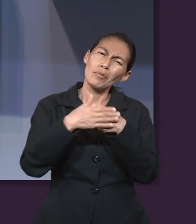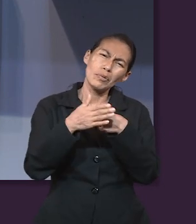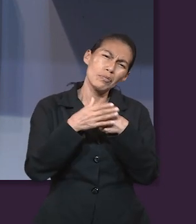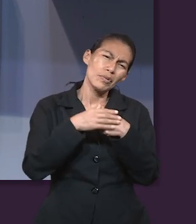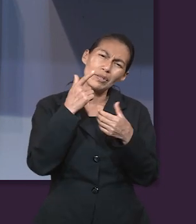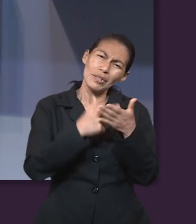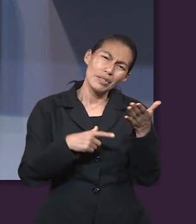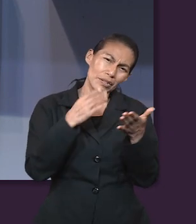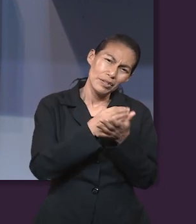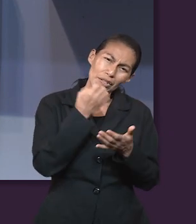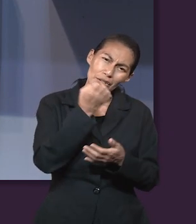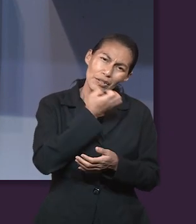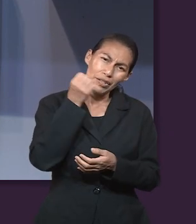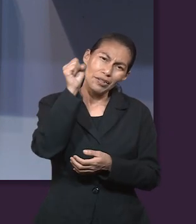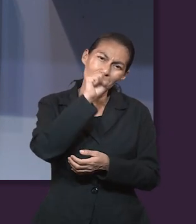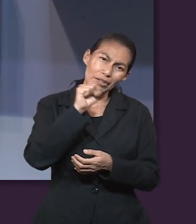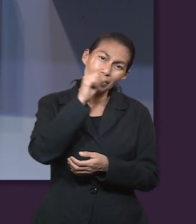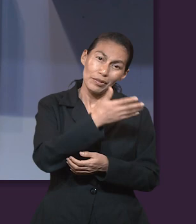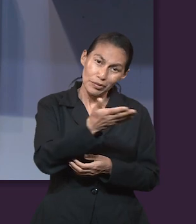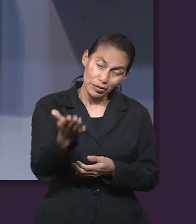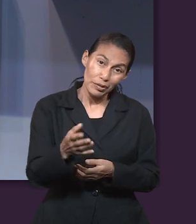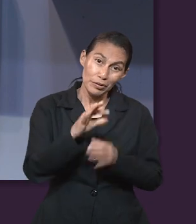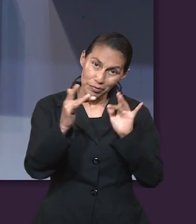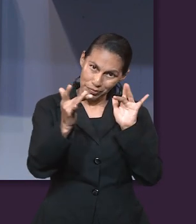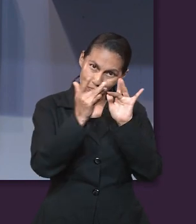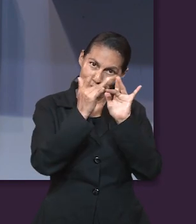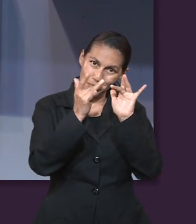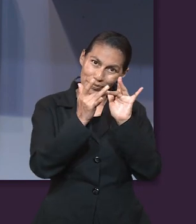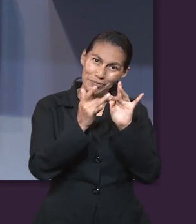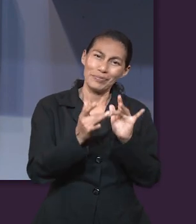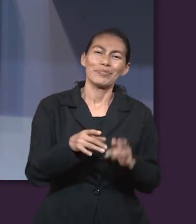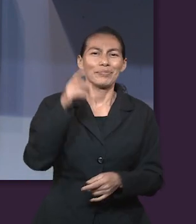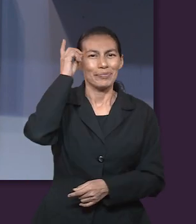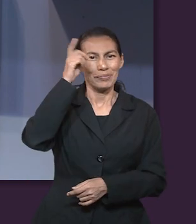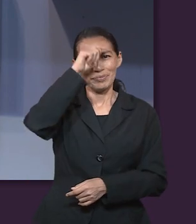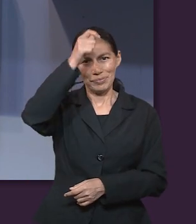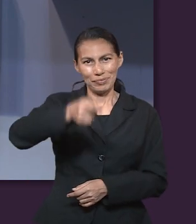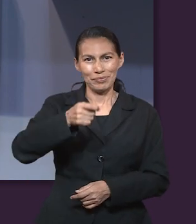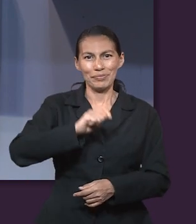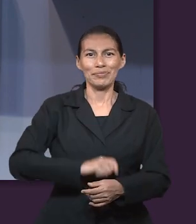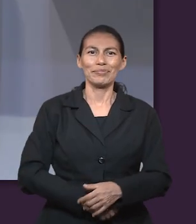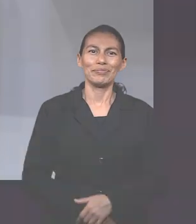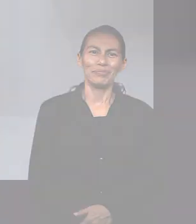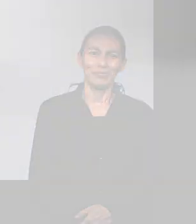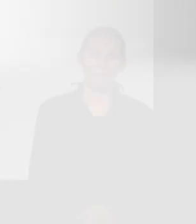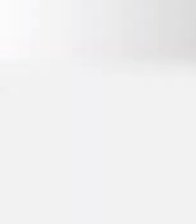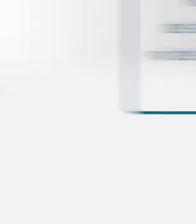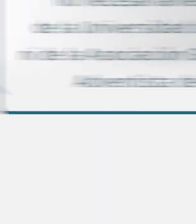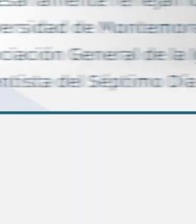les invitamos a que nos acompañen en los próximos episodios de la lección de Escuela Sabática Universitaria.